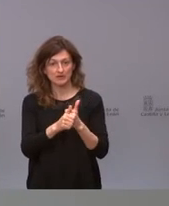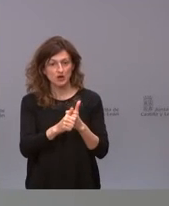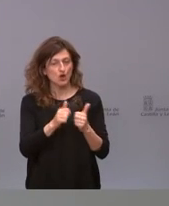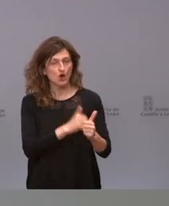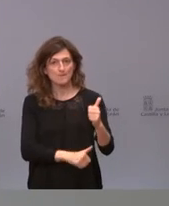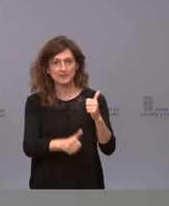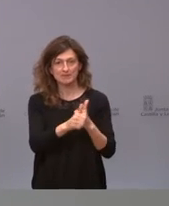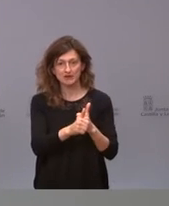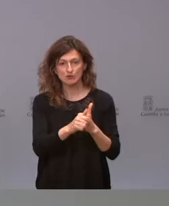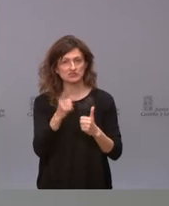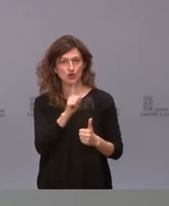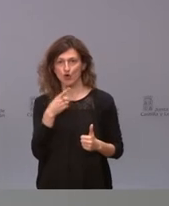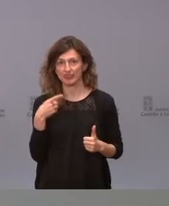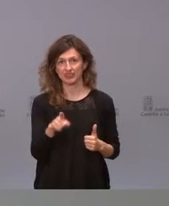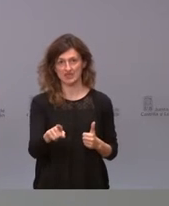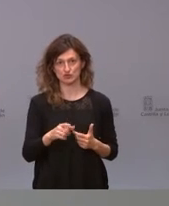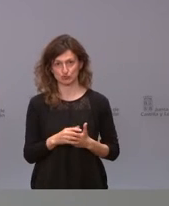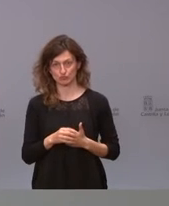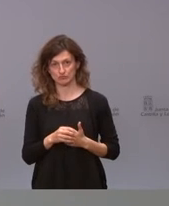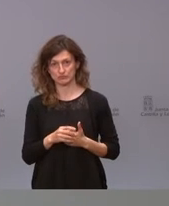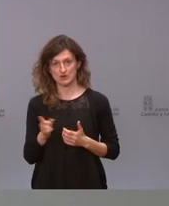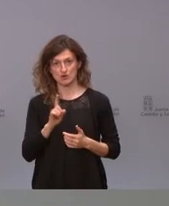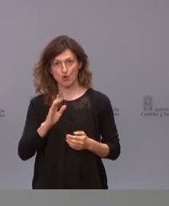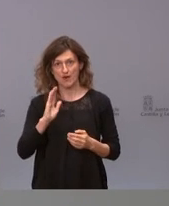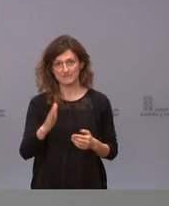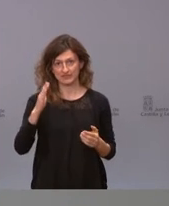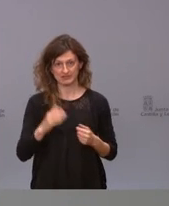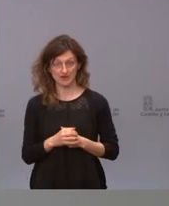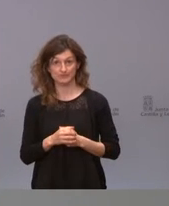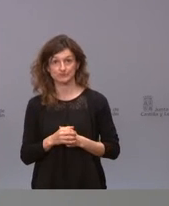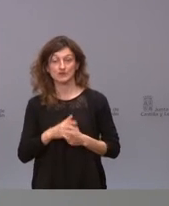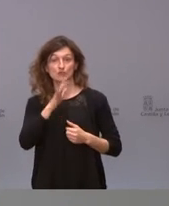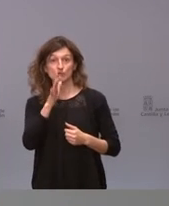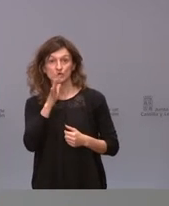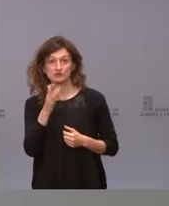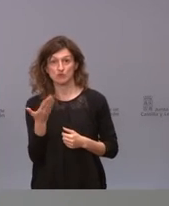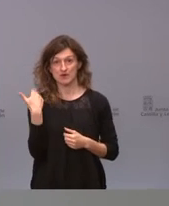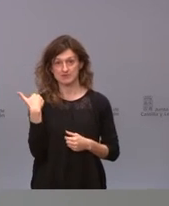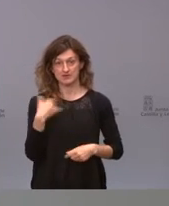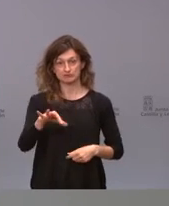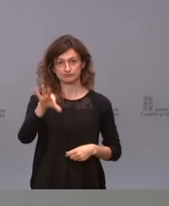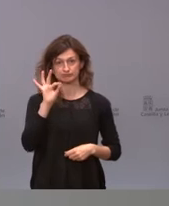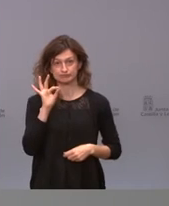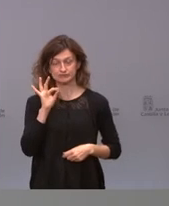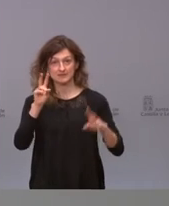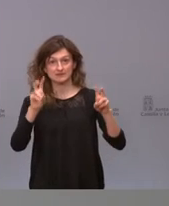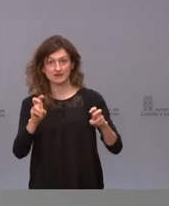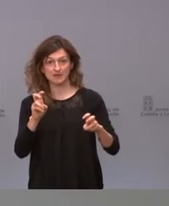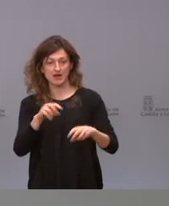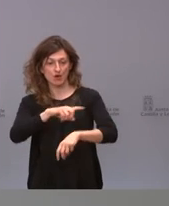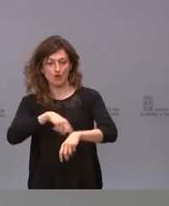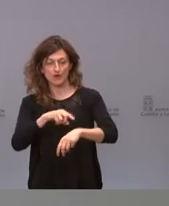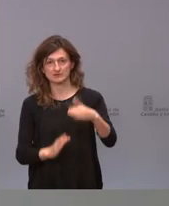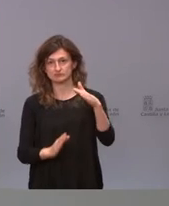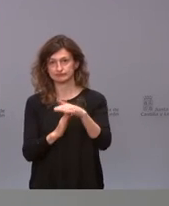lo primero es no hacer daño el principio de no maleficencia y por eso se tomó la decisión de paralizar durante unas horas